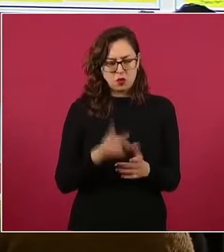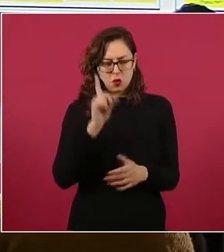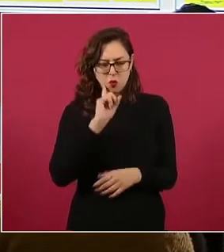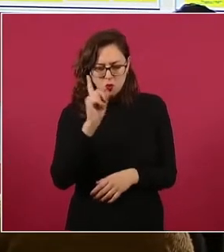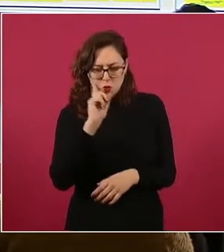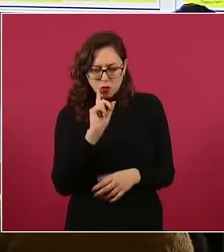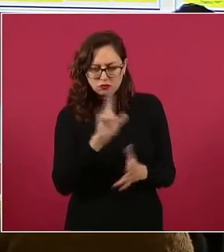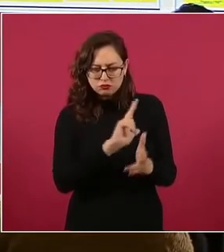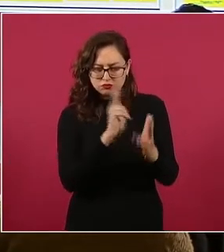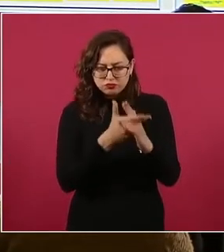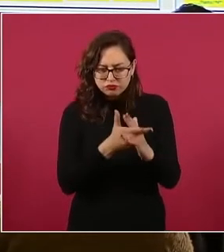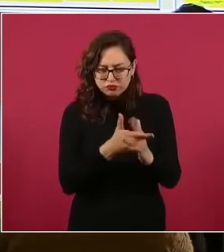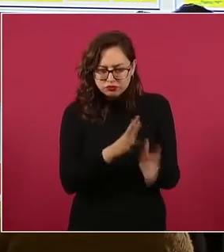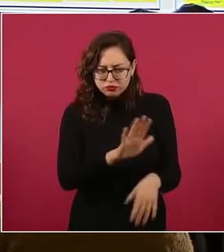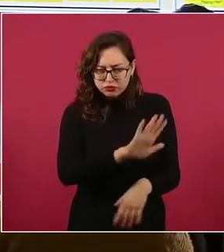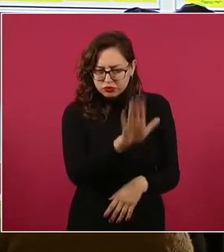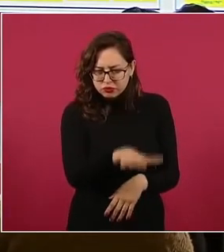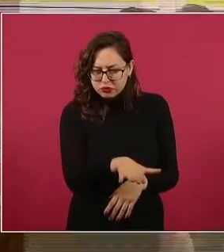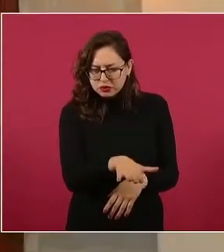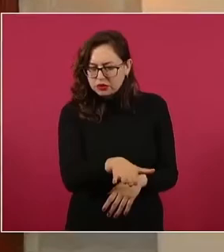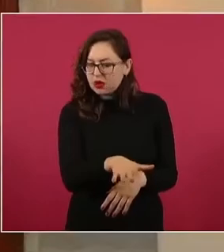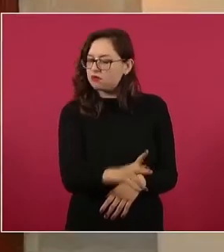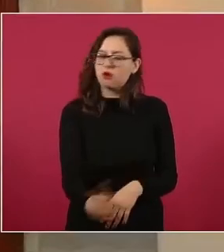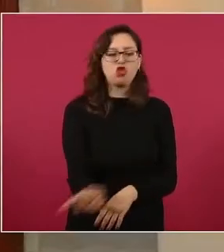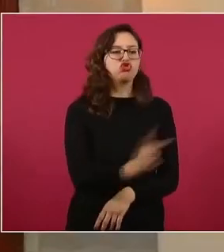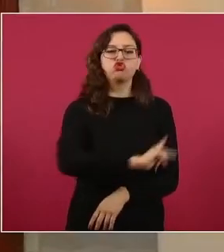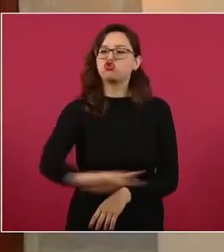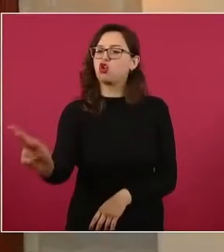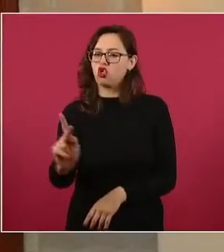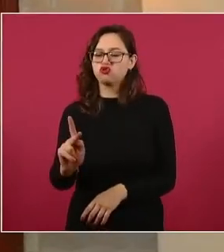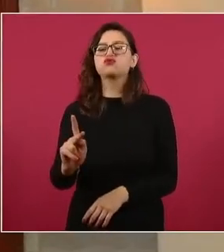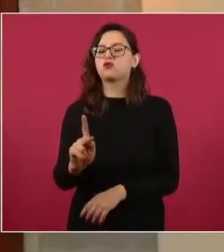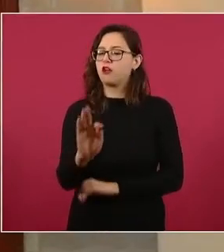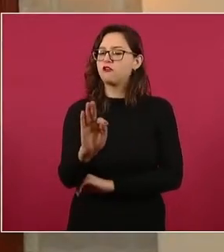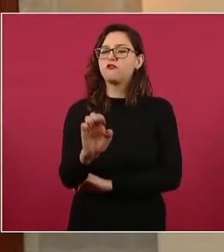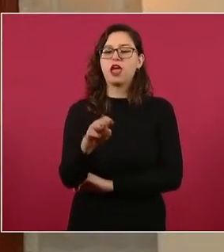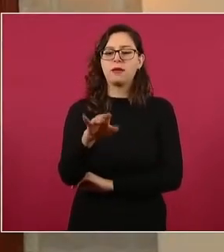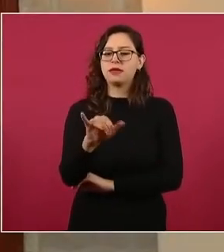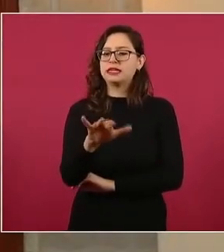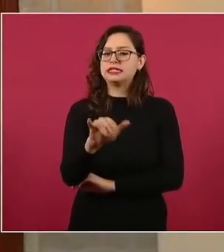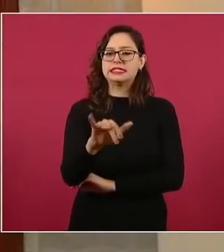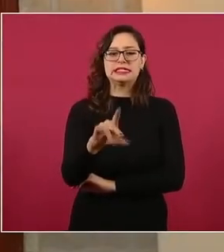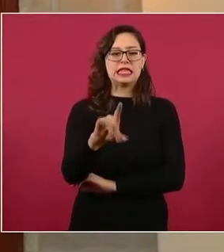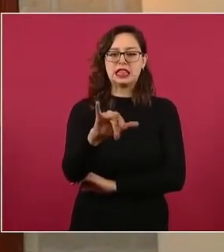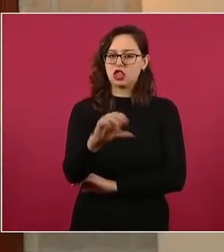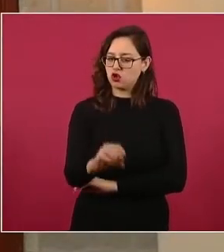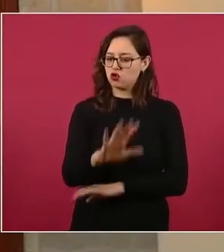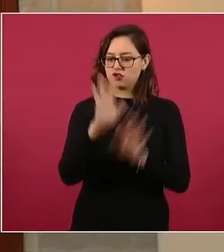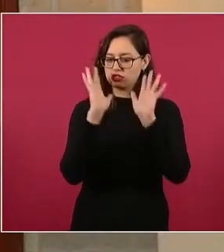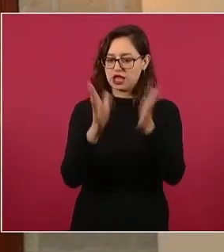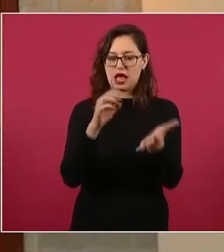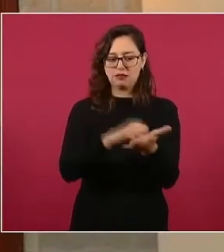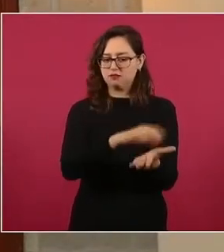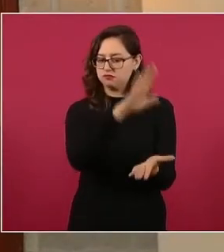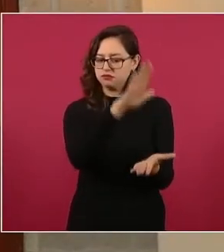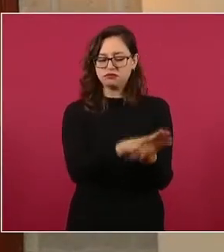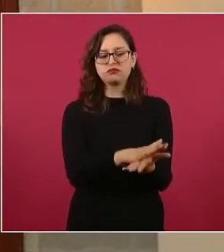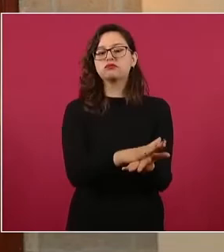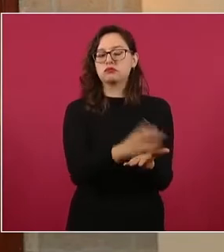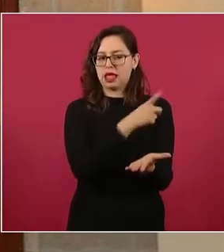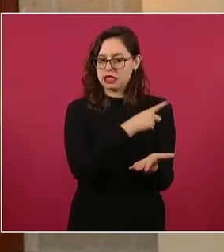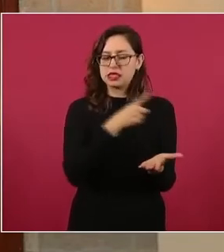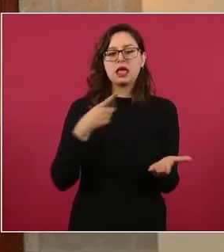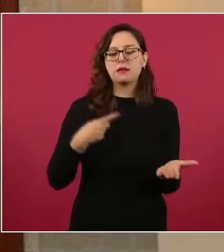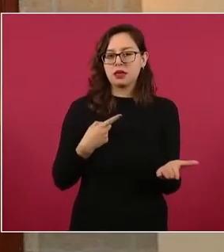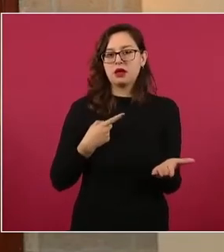homicidios homicidios violentos de mujeres se traten como feminicidios, que también hay criterios de la Corte y de las